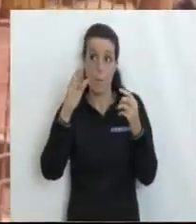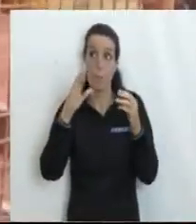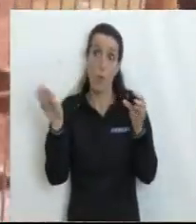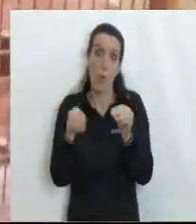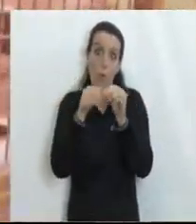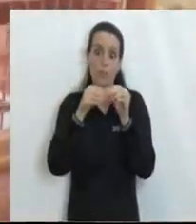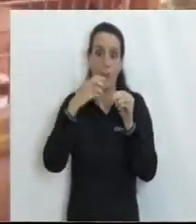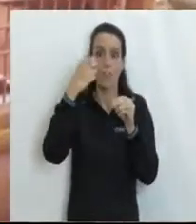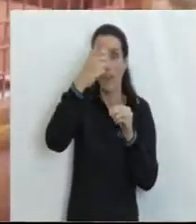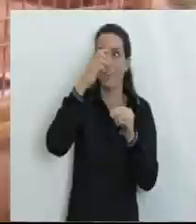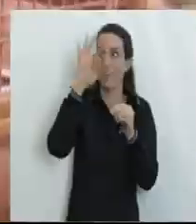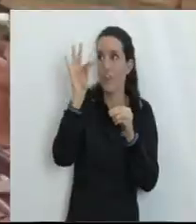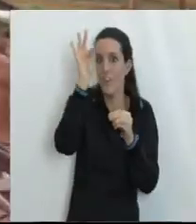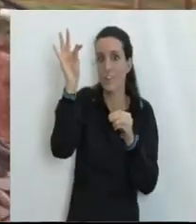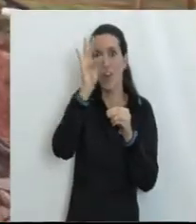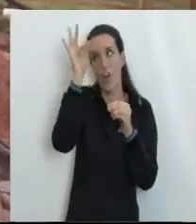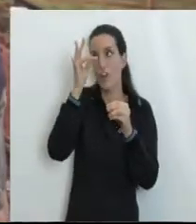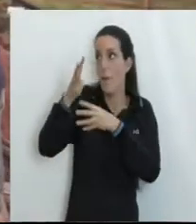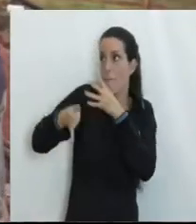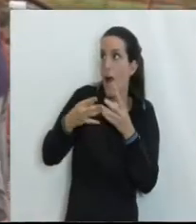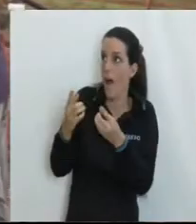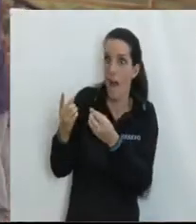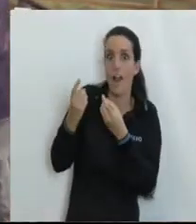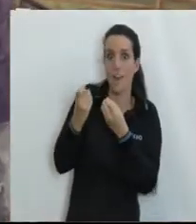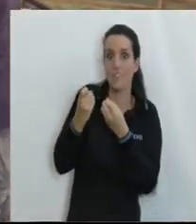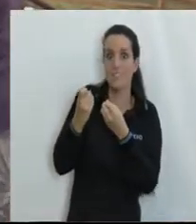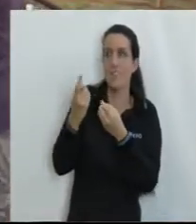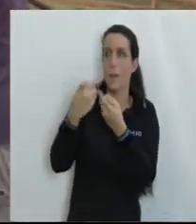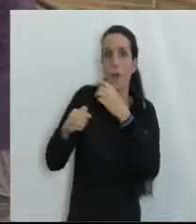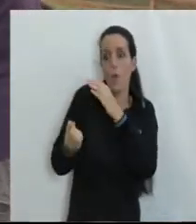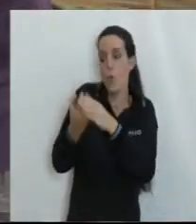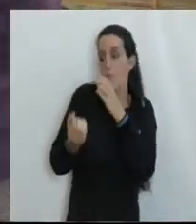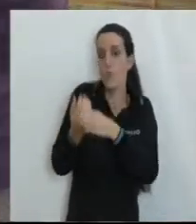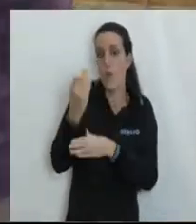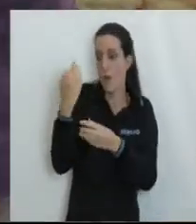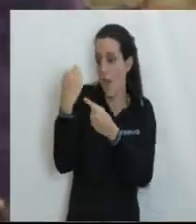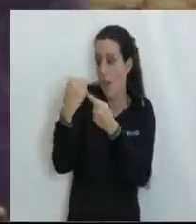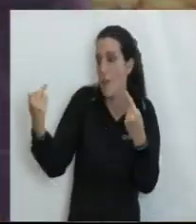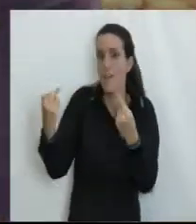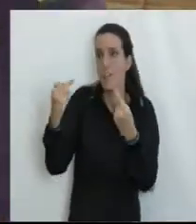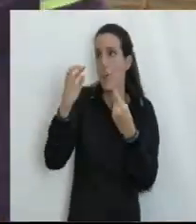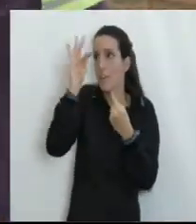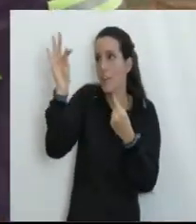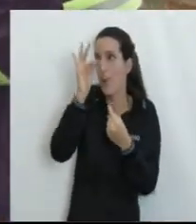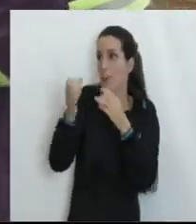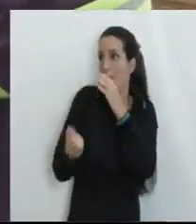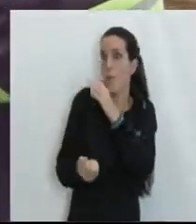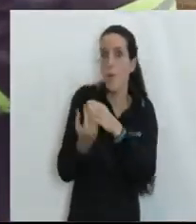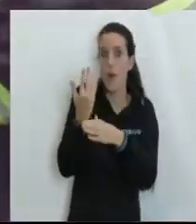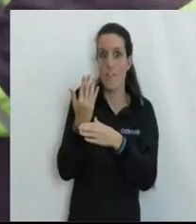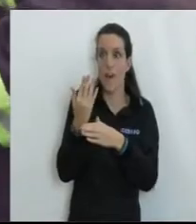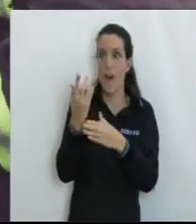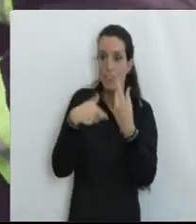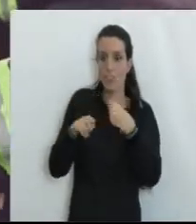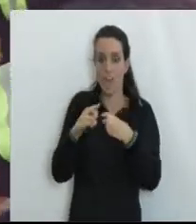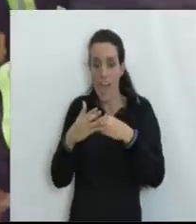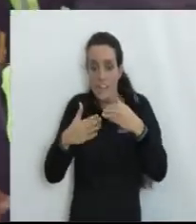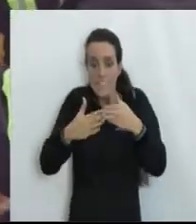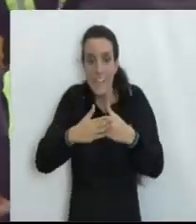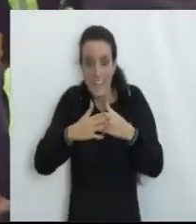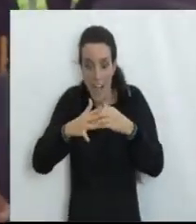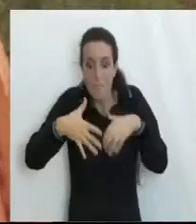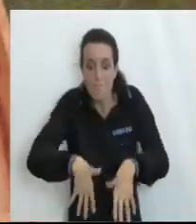Y cada una de ellas nos va dando diferentes elementos Que nos aproximan cada vez más a lo que nosotros llamamos